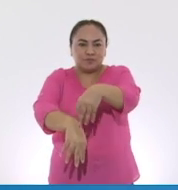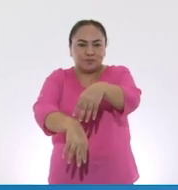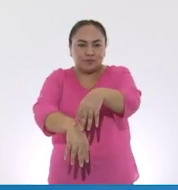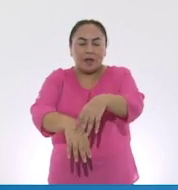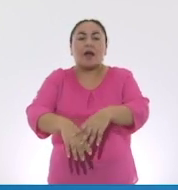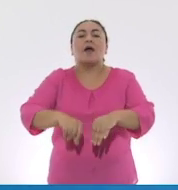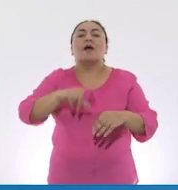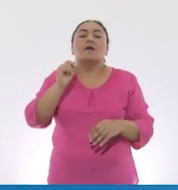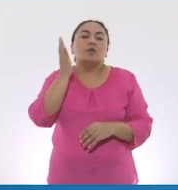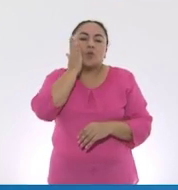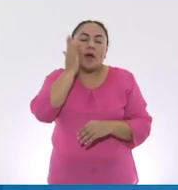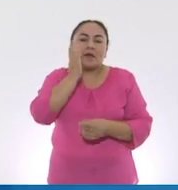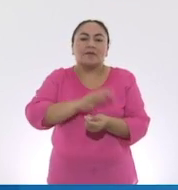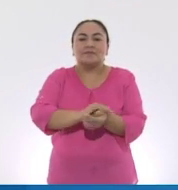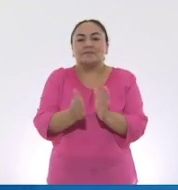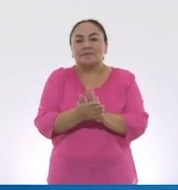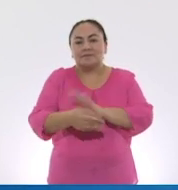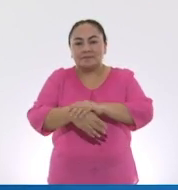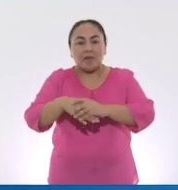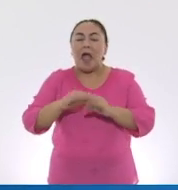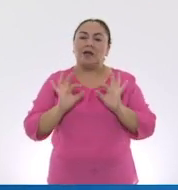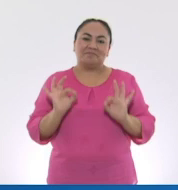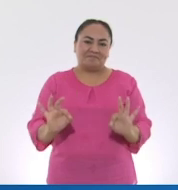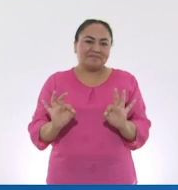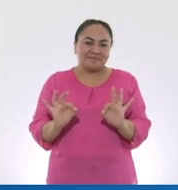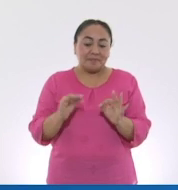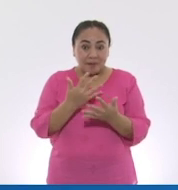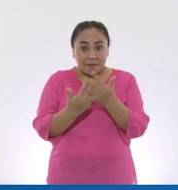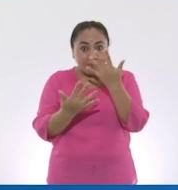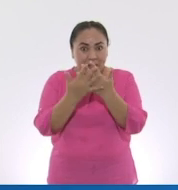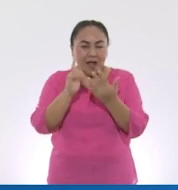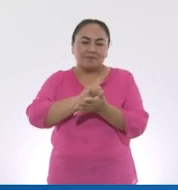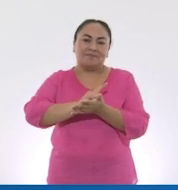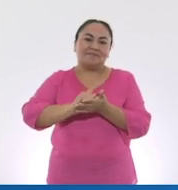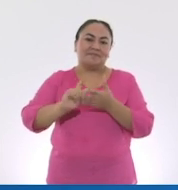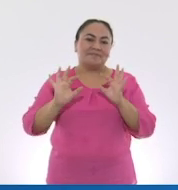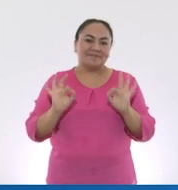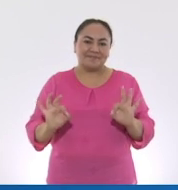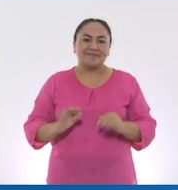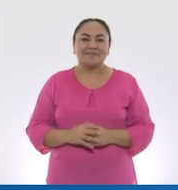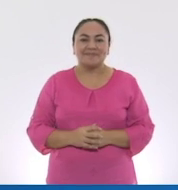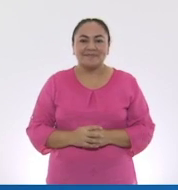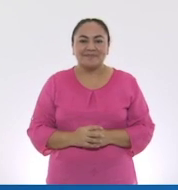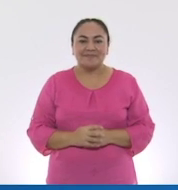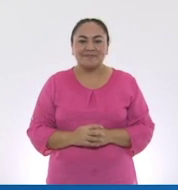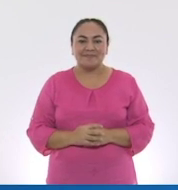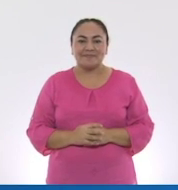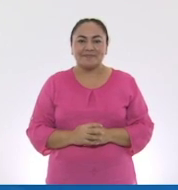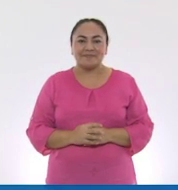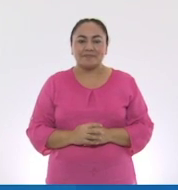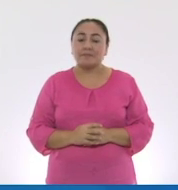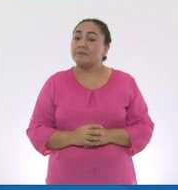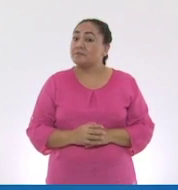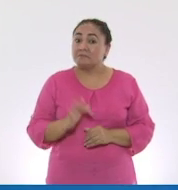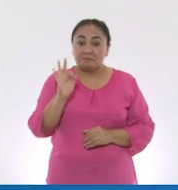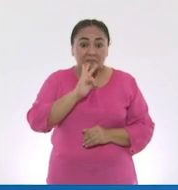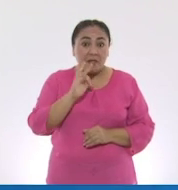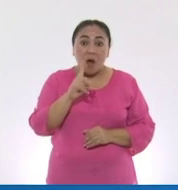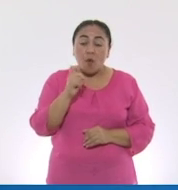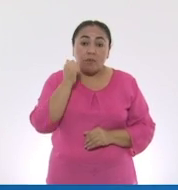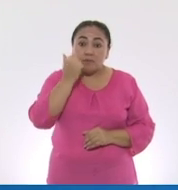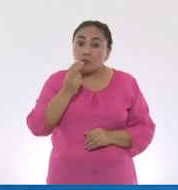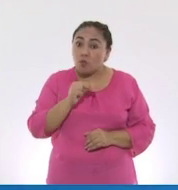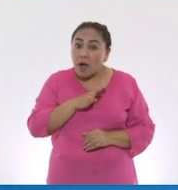Sécalas con una toalla. ¡Y listo! Tus manos están limpias. Si no tienes agua y